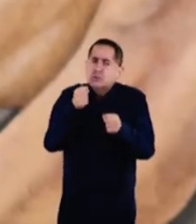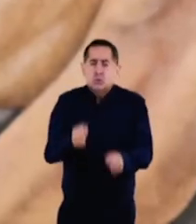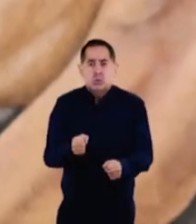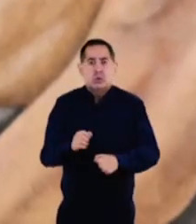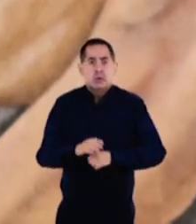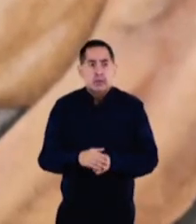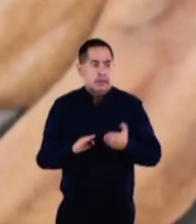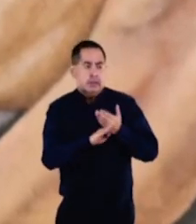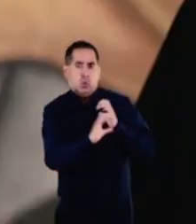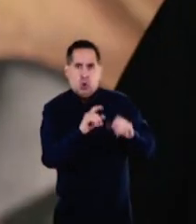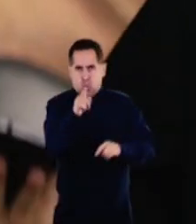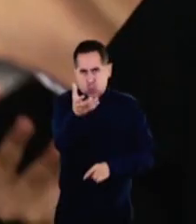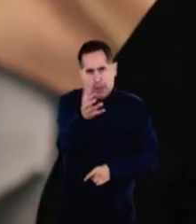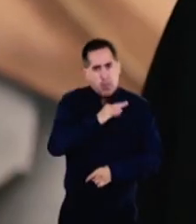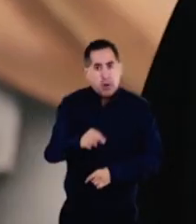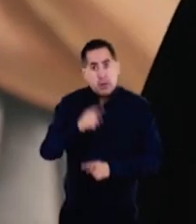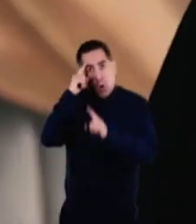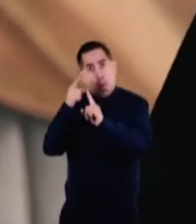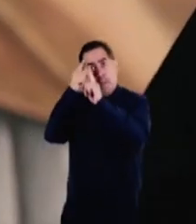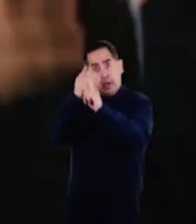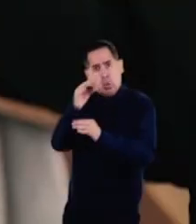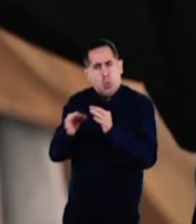Prevenir está en tus manos. Cumple todas tus metas.